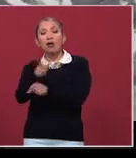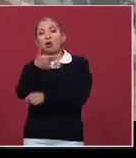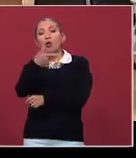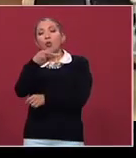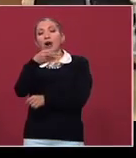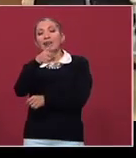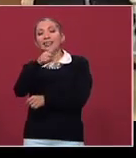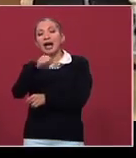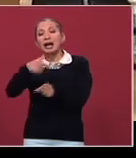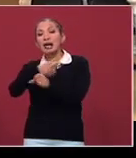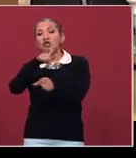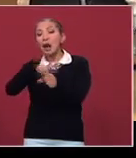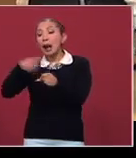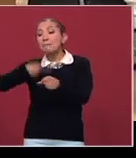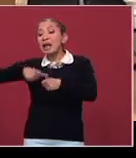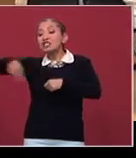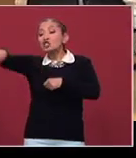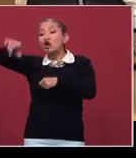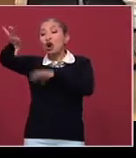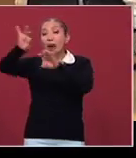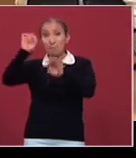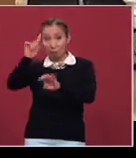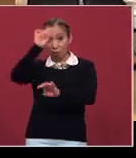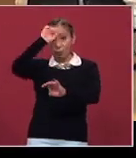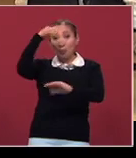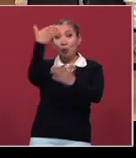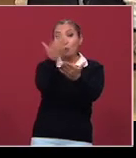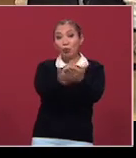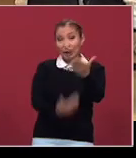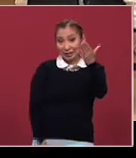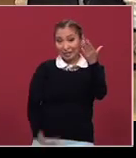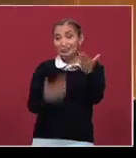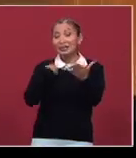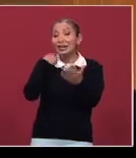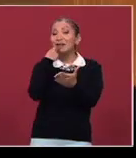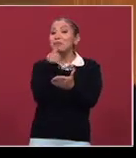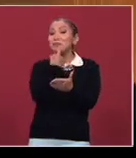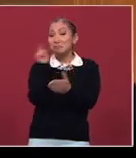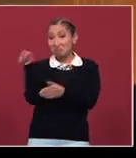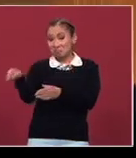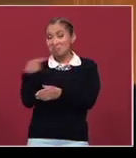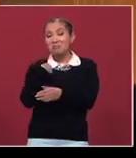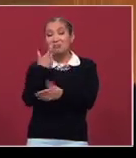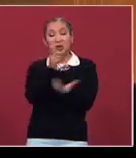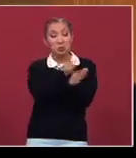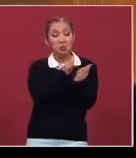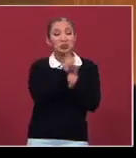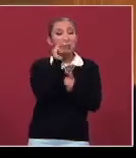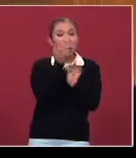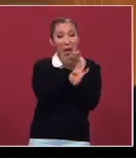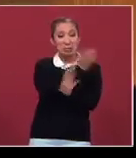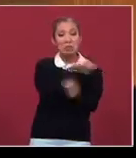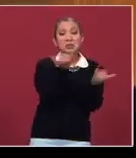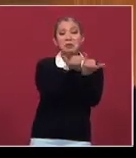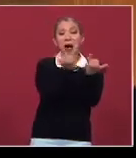conformada por ciudadanos en armas. Lo proponen los zapatistas, ¡guau! Ahora que podría estar muy en la discusión